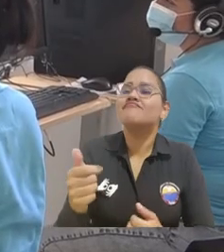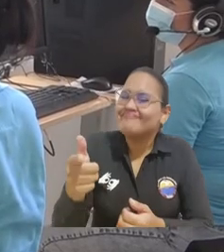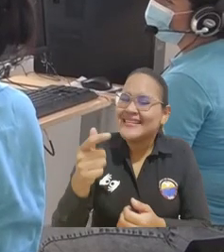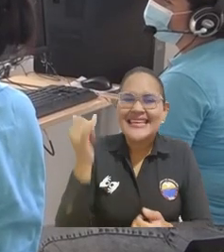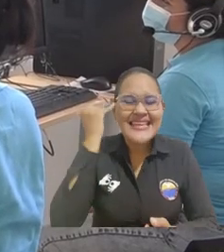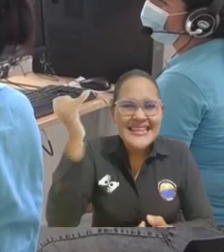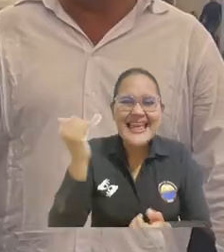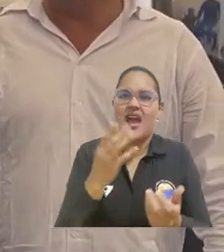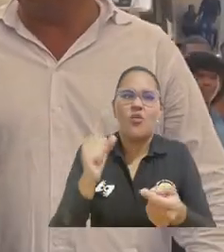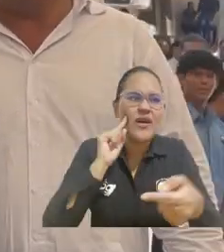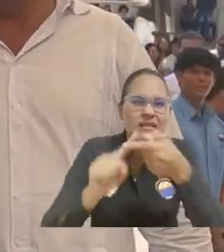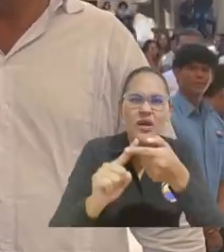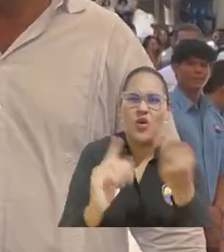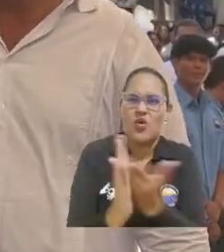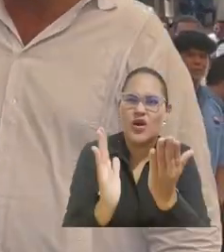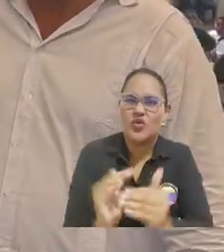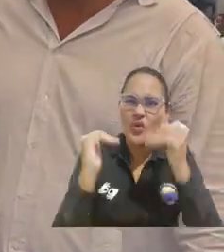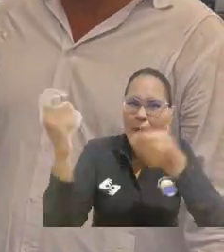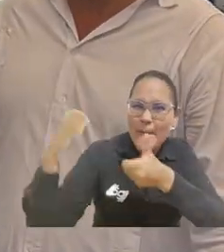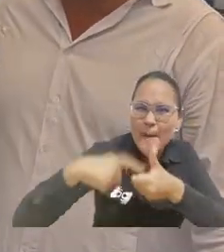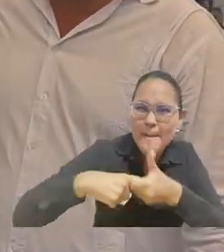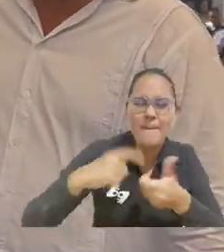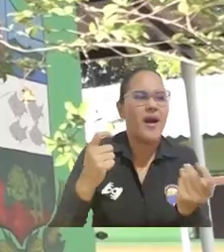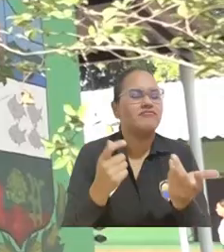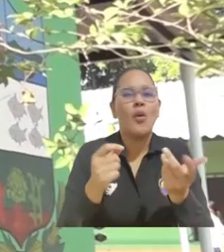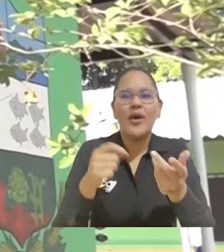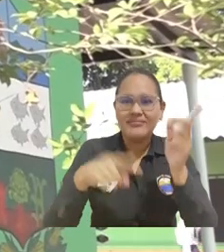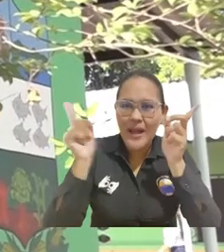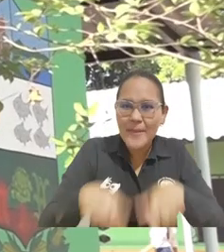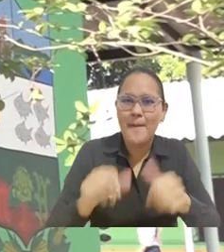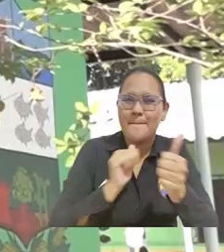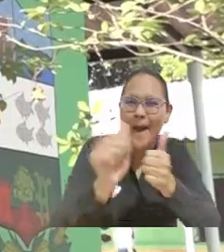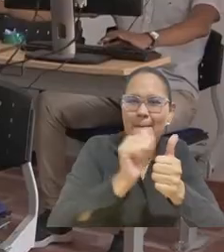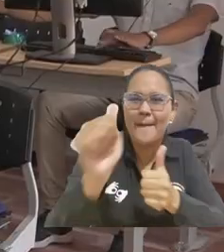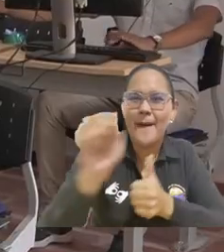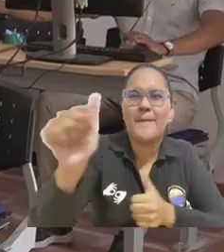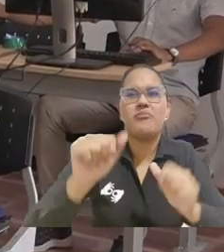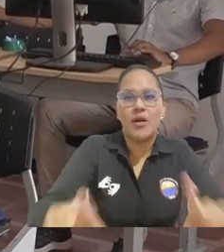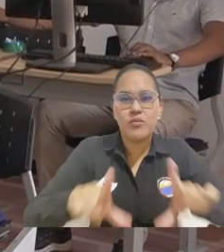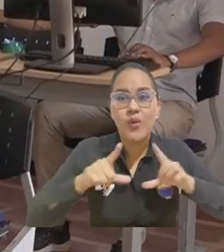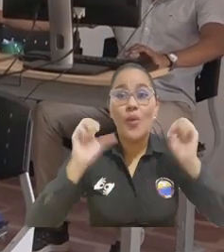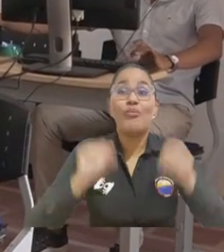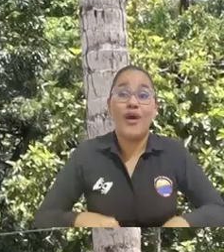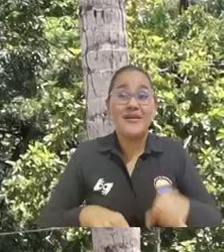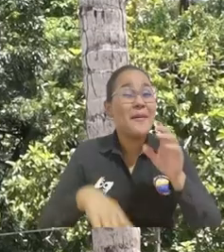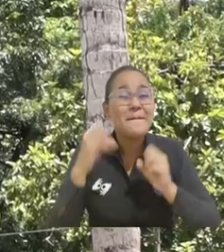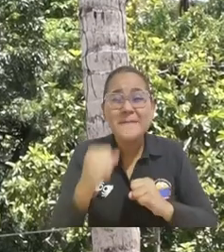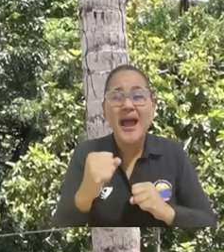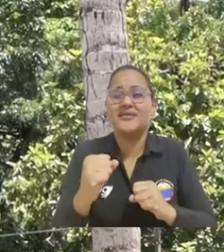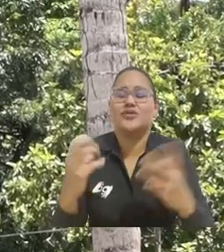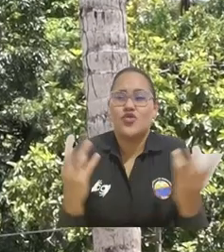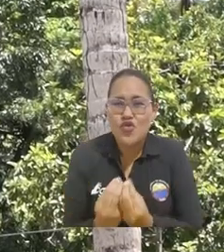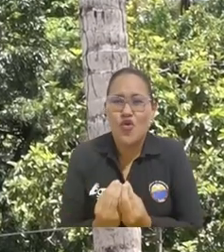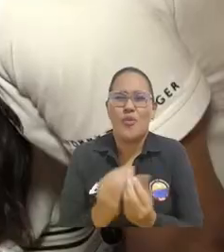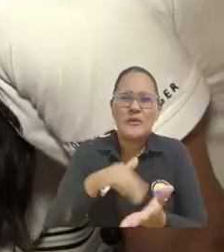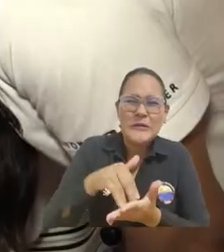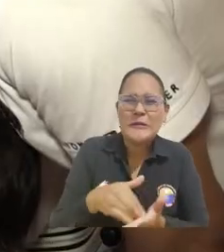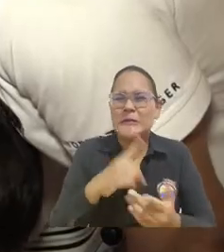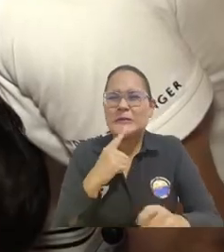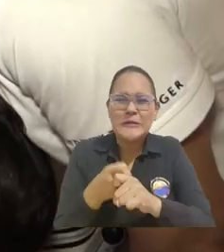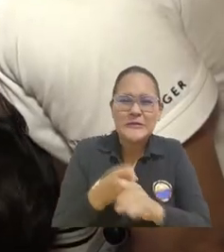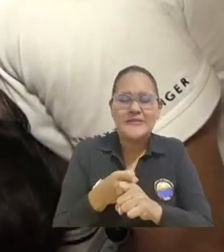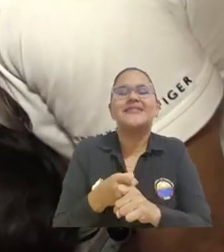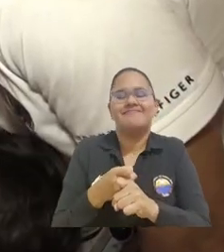inclusión que permiten el acceso a la educación superior y la permanencia de la población estudiantil, especialmente de grupos y comunidades con